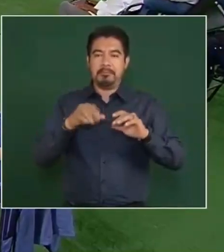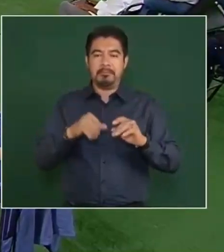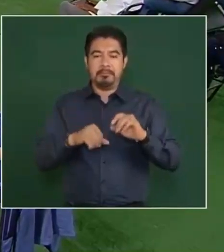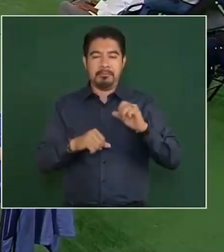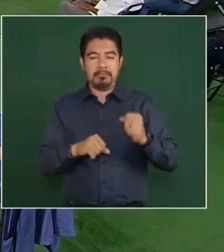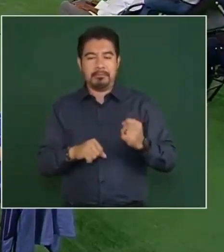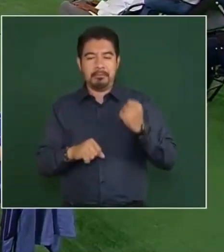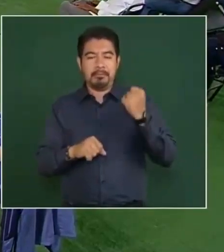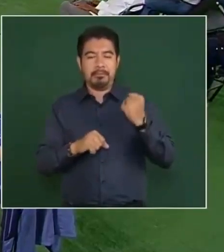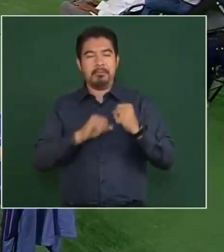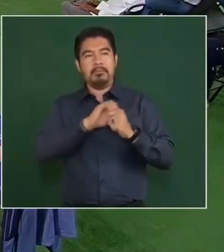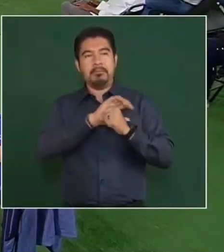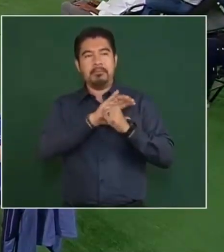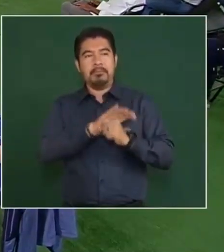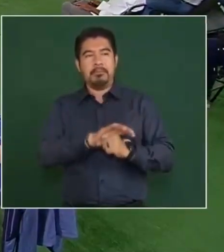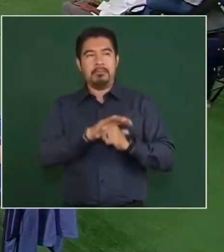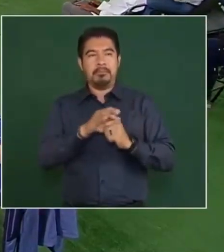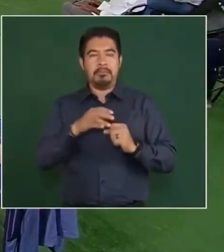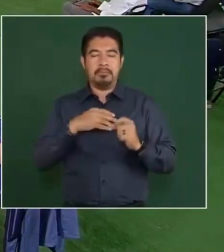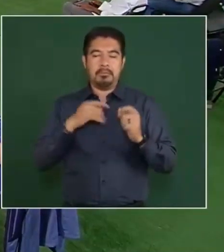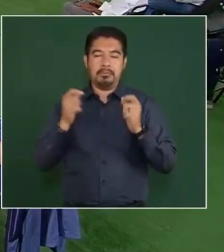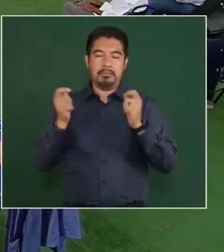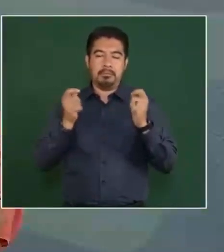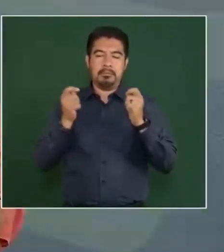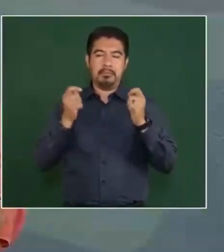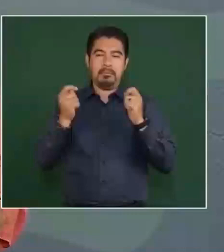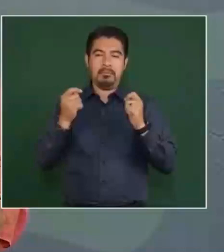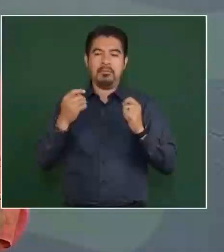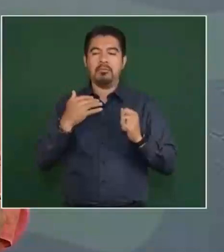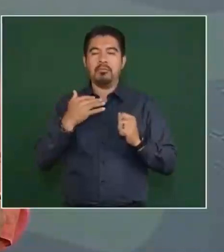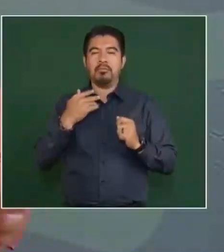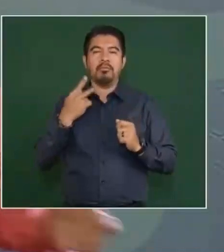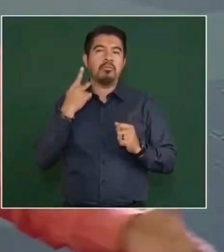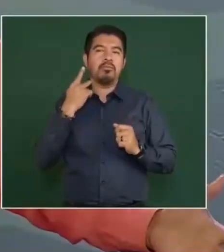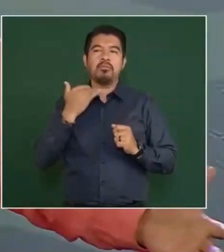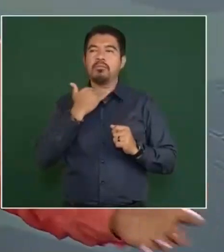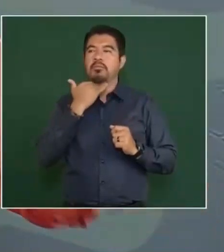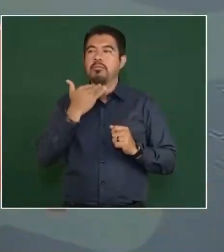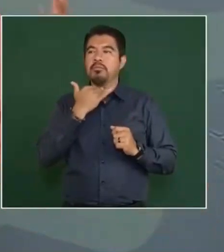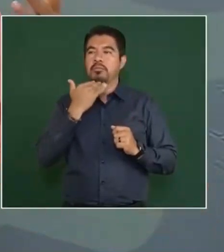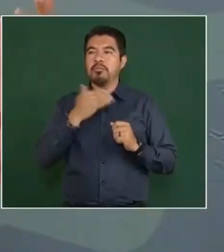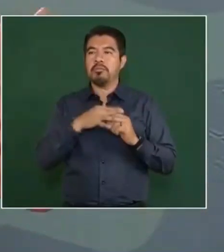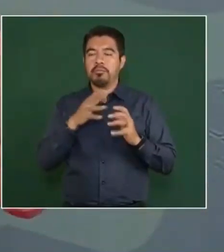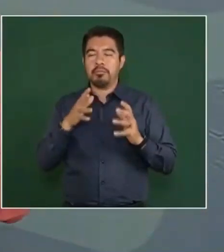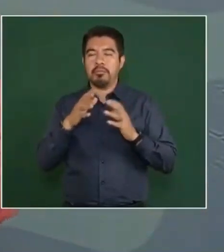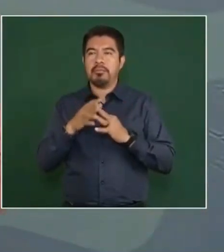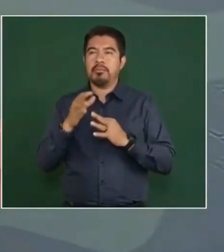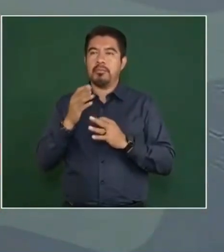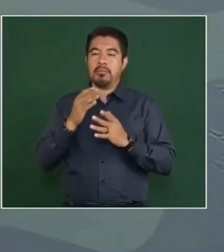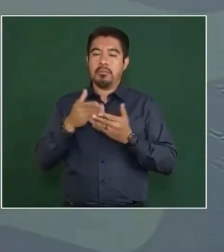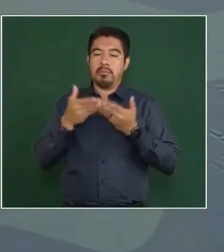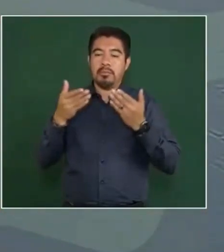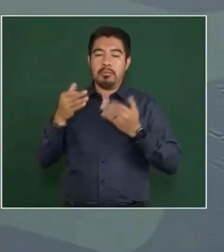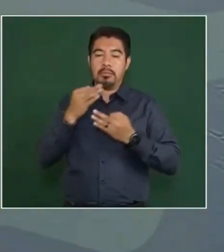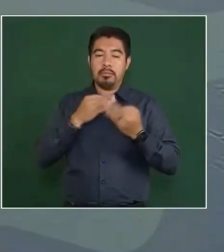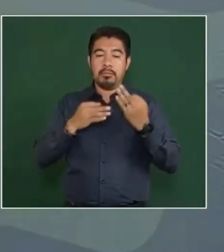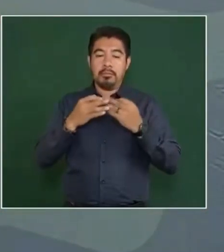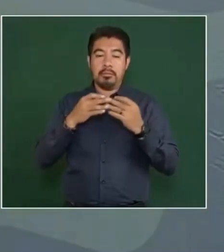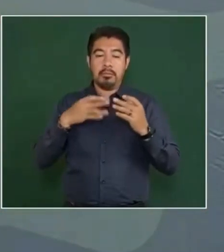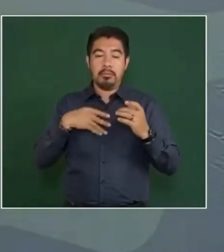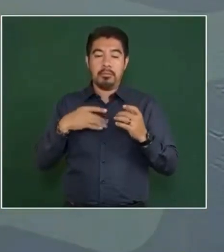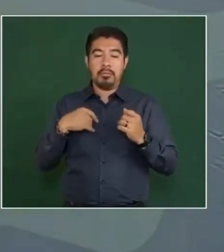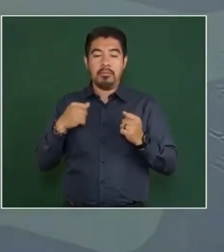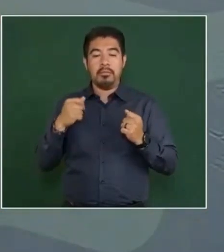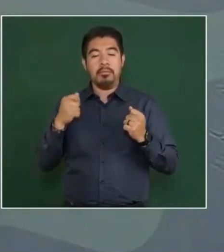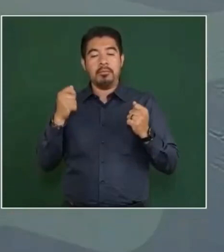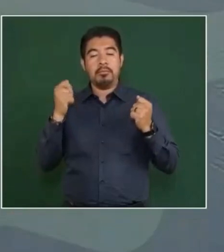autoritario y corrupto y ahora se vuelven todos paladines